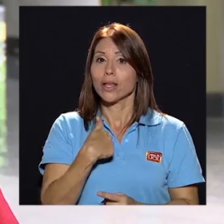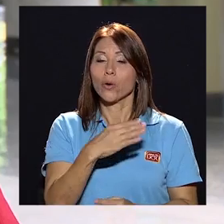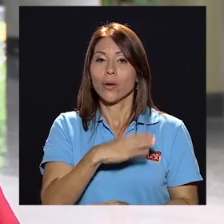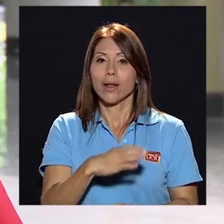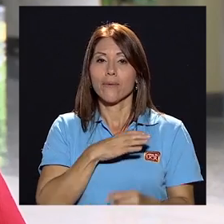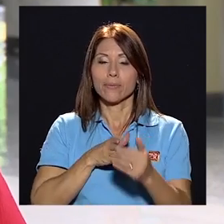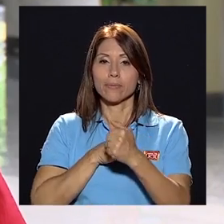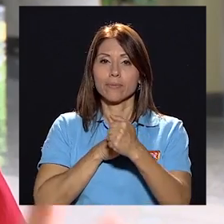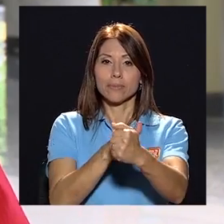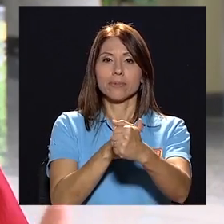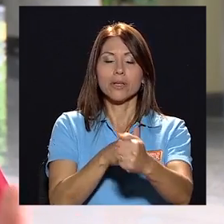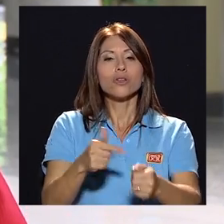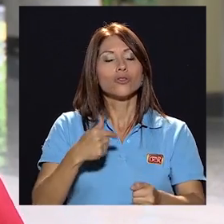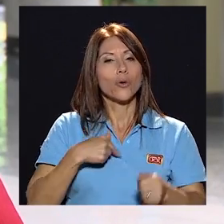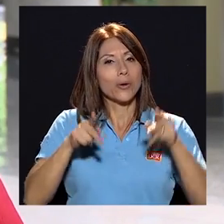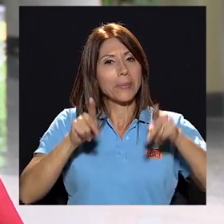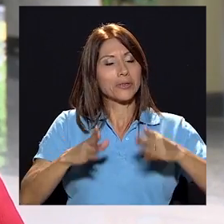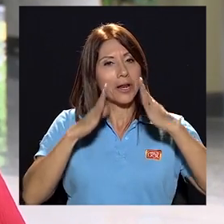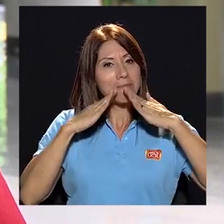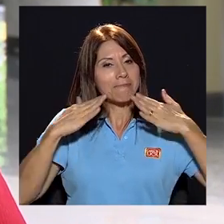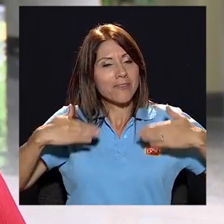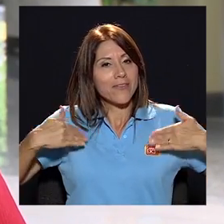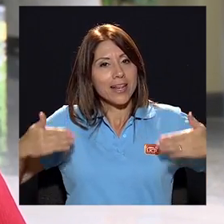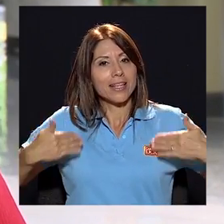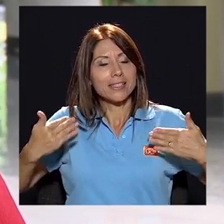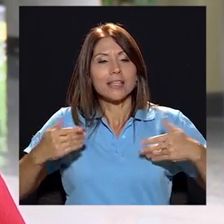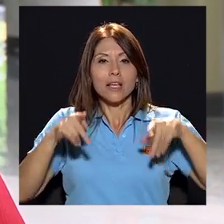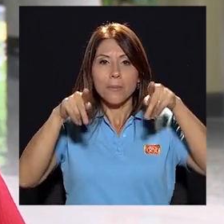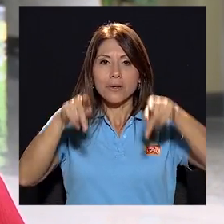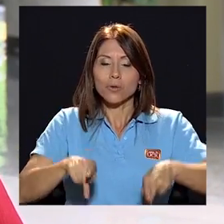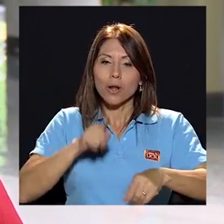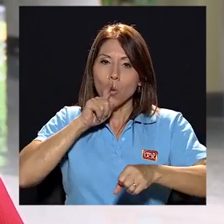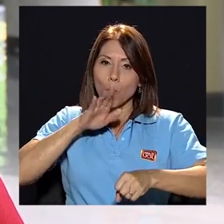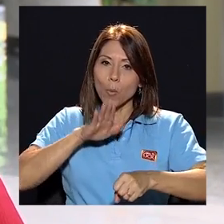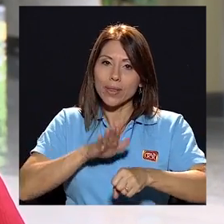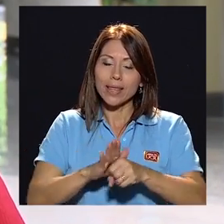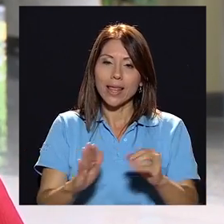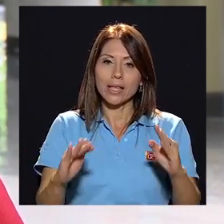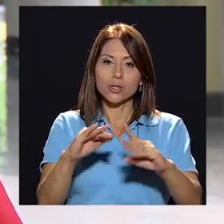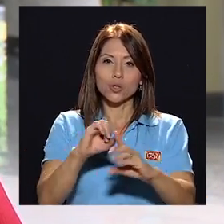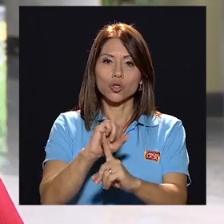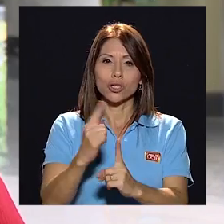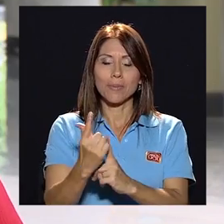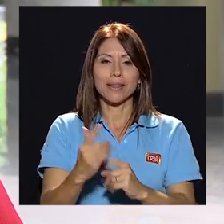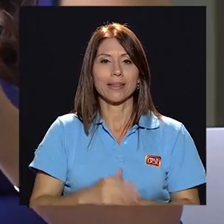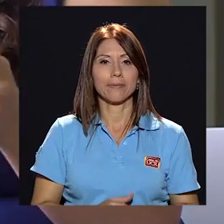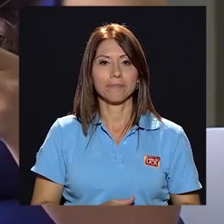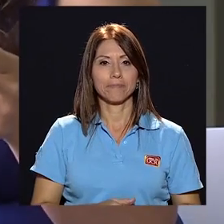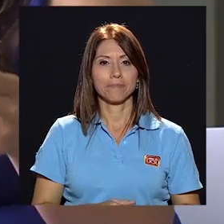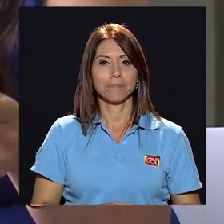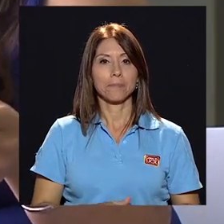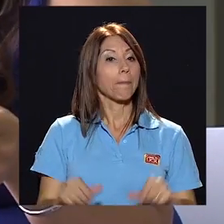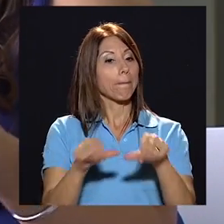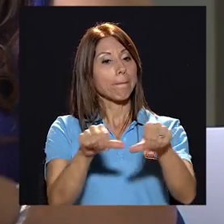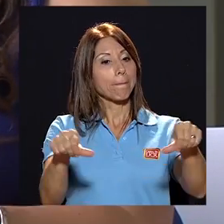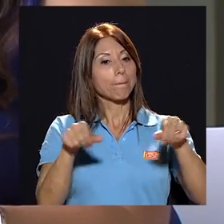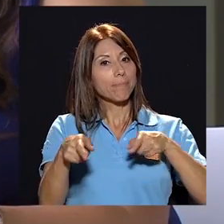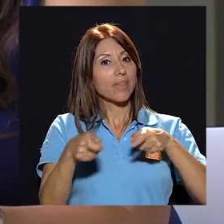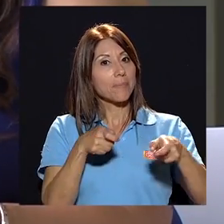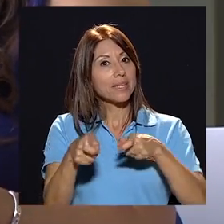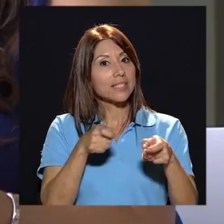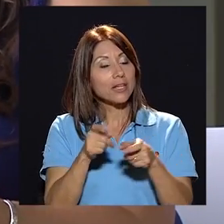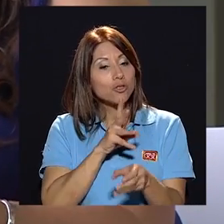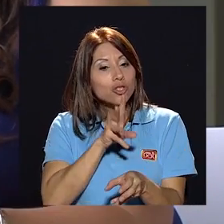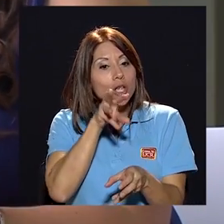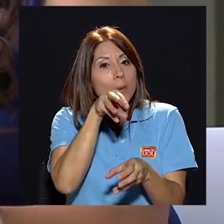de liderazgo soy una persona feliz y soy una persona comprometida socialmente el sector administrativo